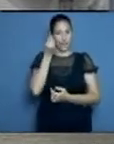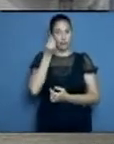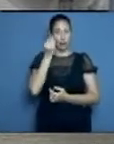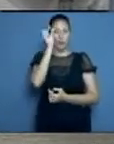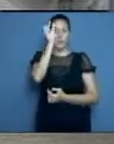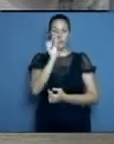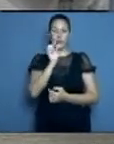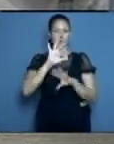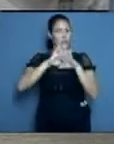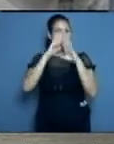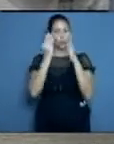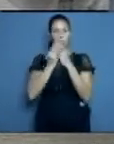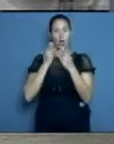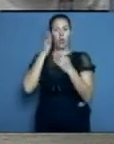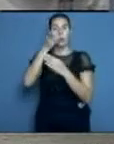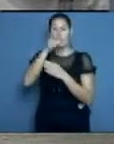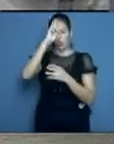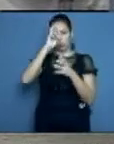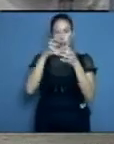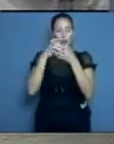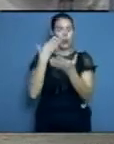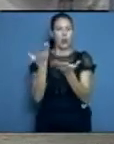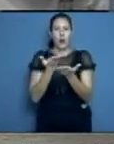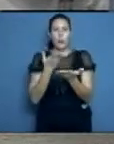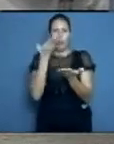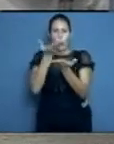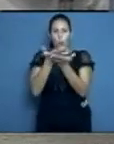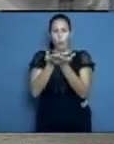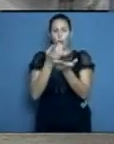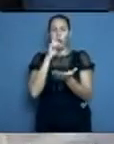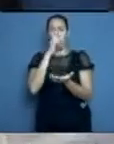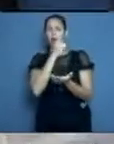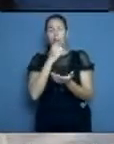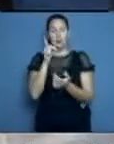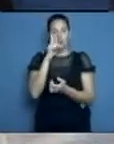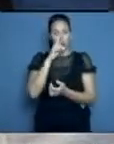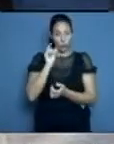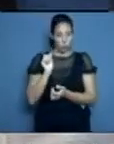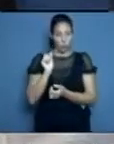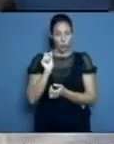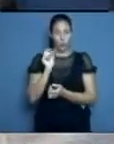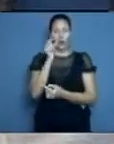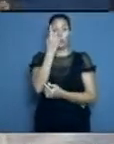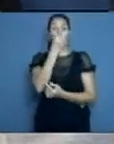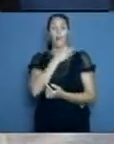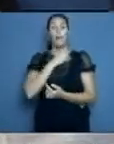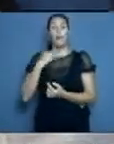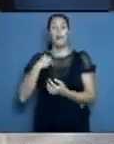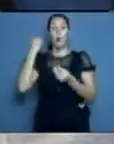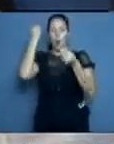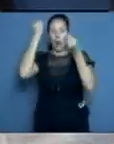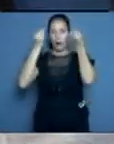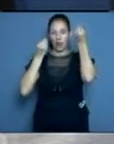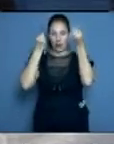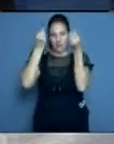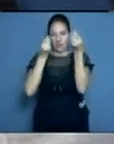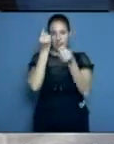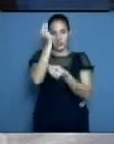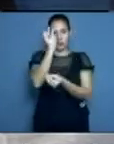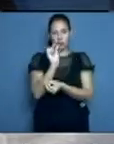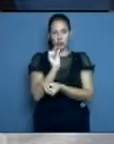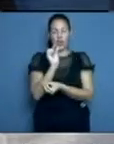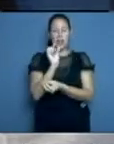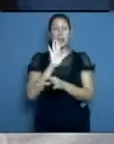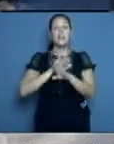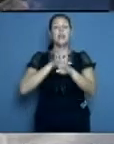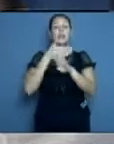ansiedad, buscar la opinión del médico que sea quien determine estas indicaciones para realizarse los